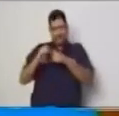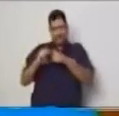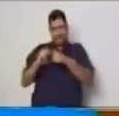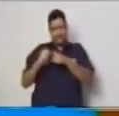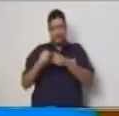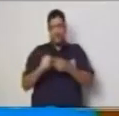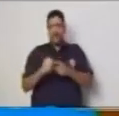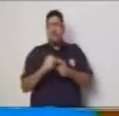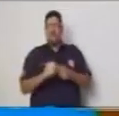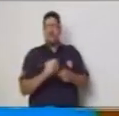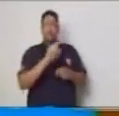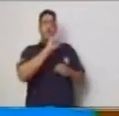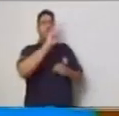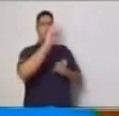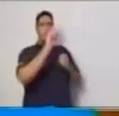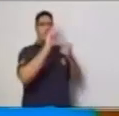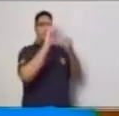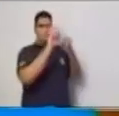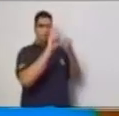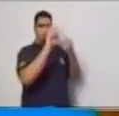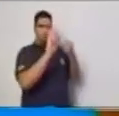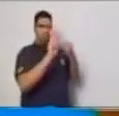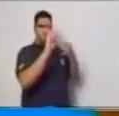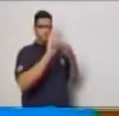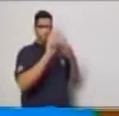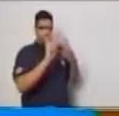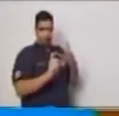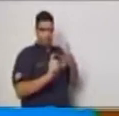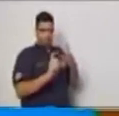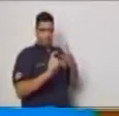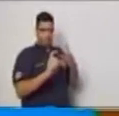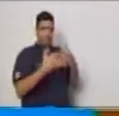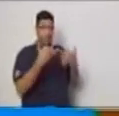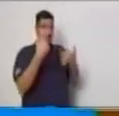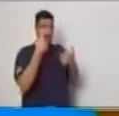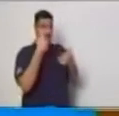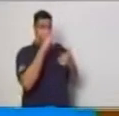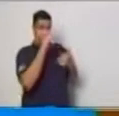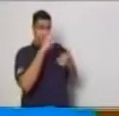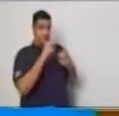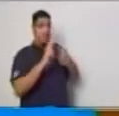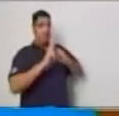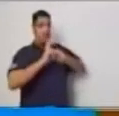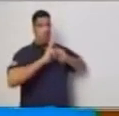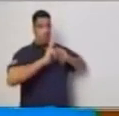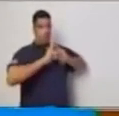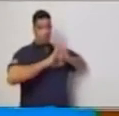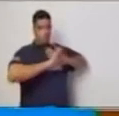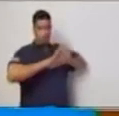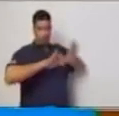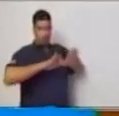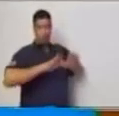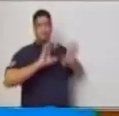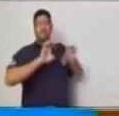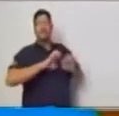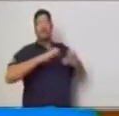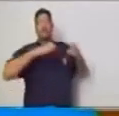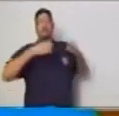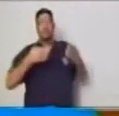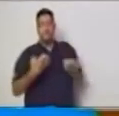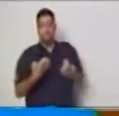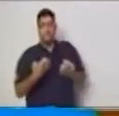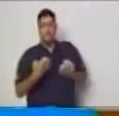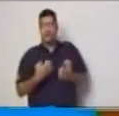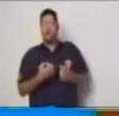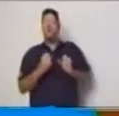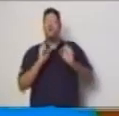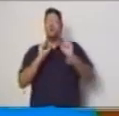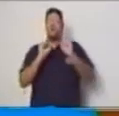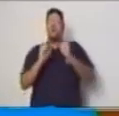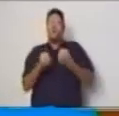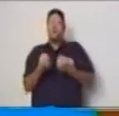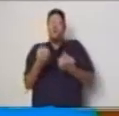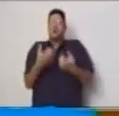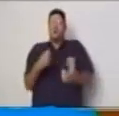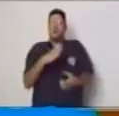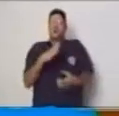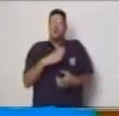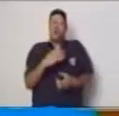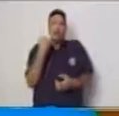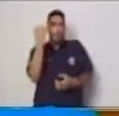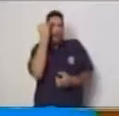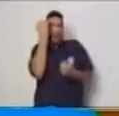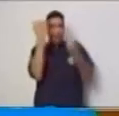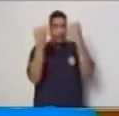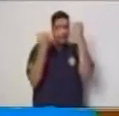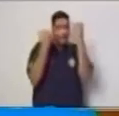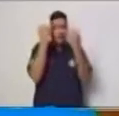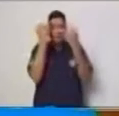acabamos de colocar y que acabamos de responder juntos, nos van a dar una iniciativa muy especial,